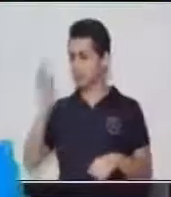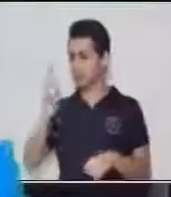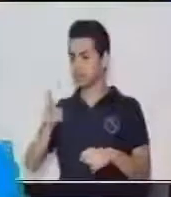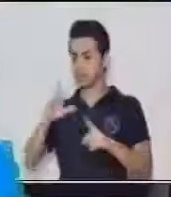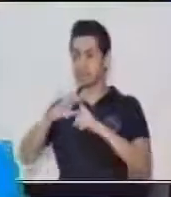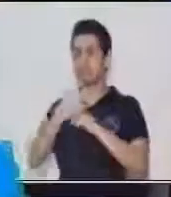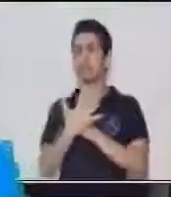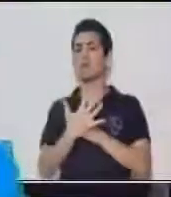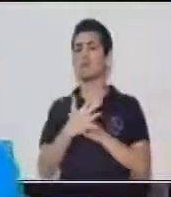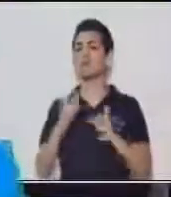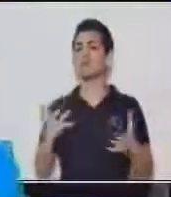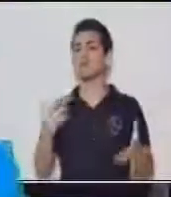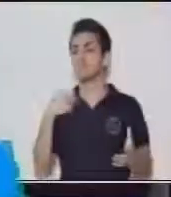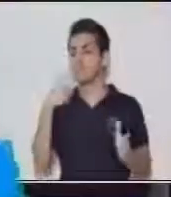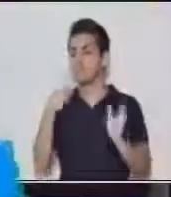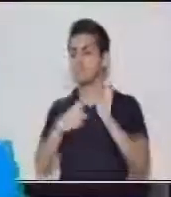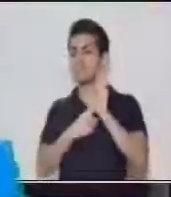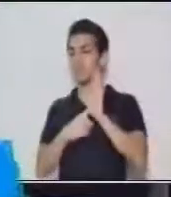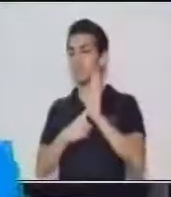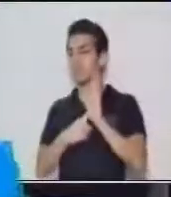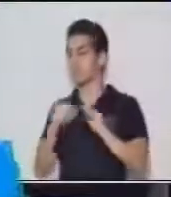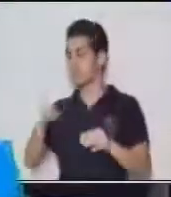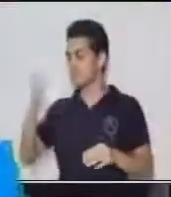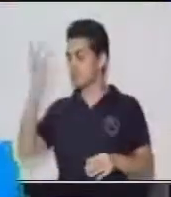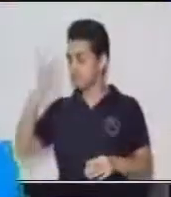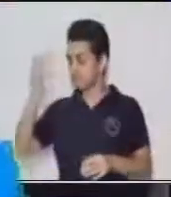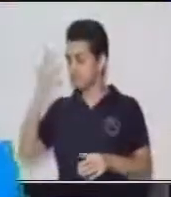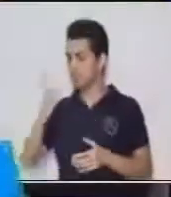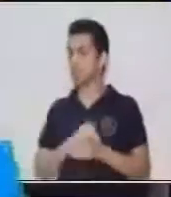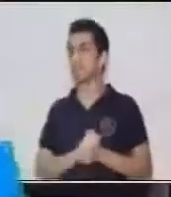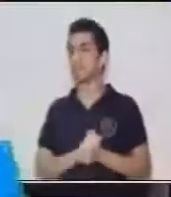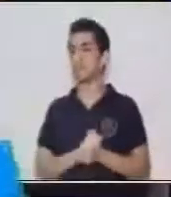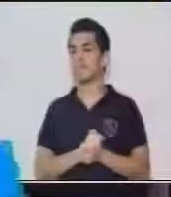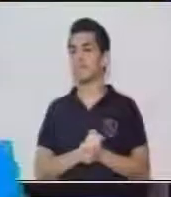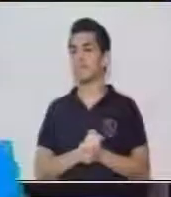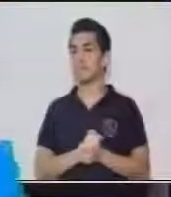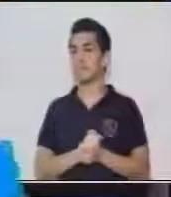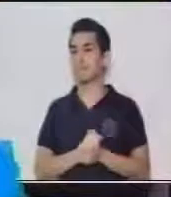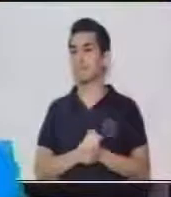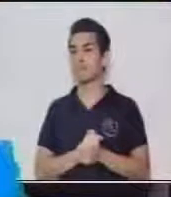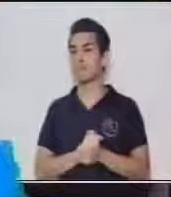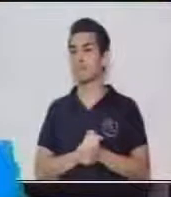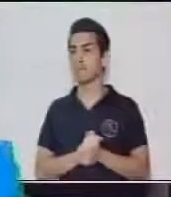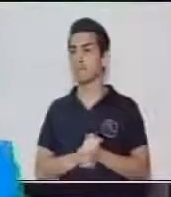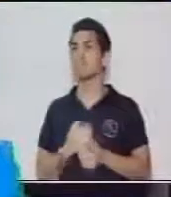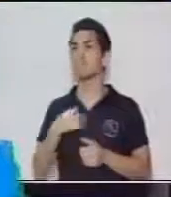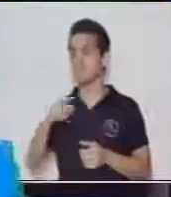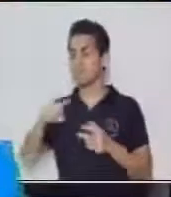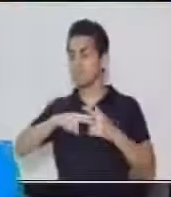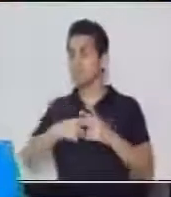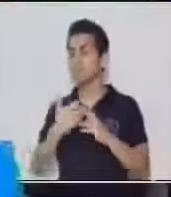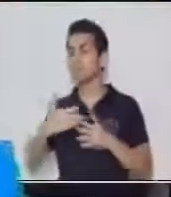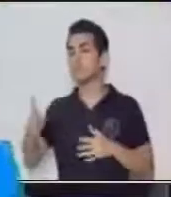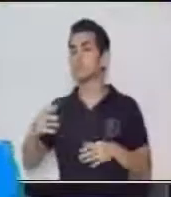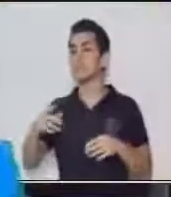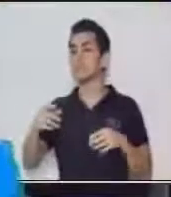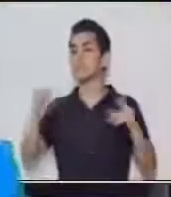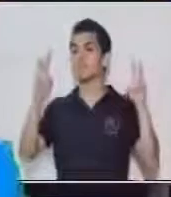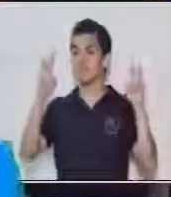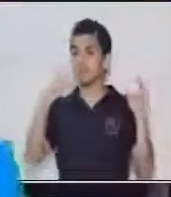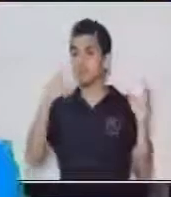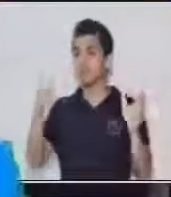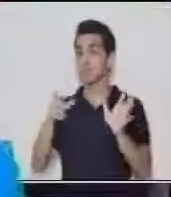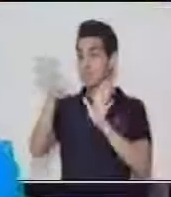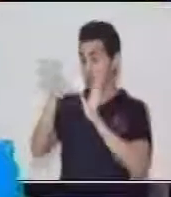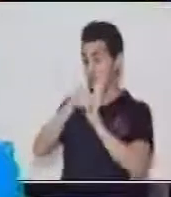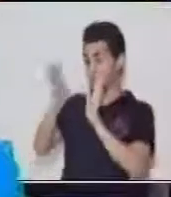que nos estamos presentando en el día a día. Vamos a iniciar con el tema que es la toma de notas. Quiero